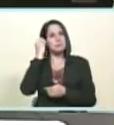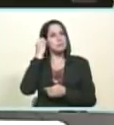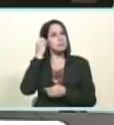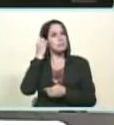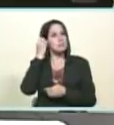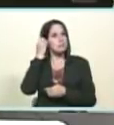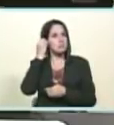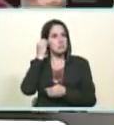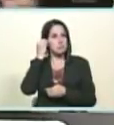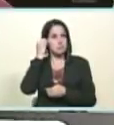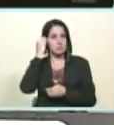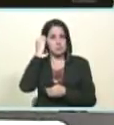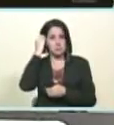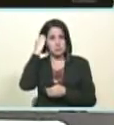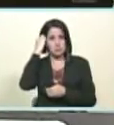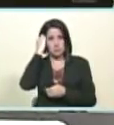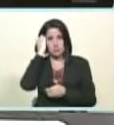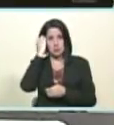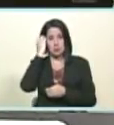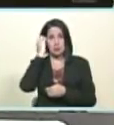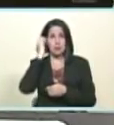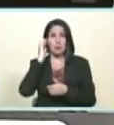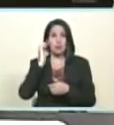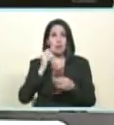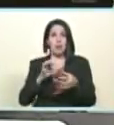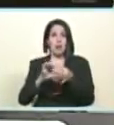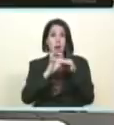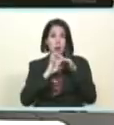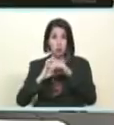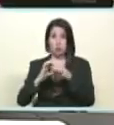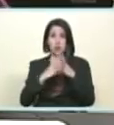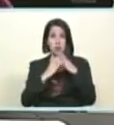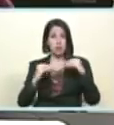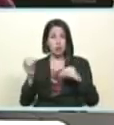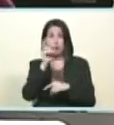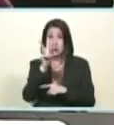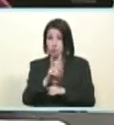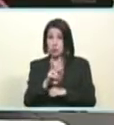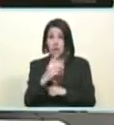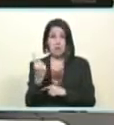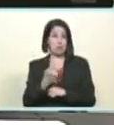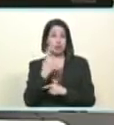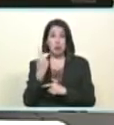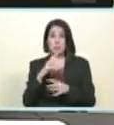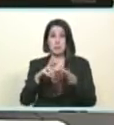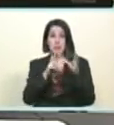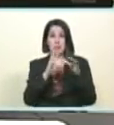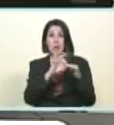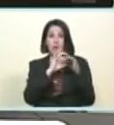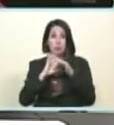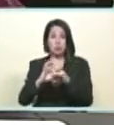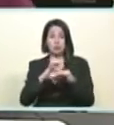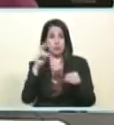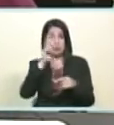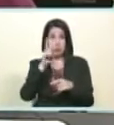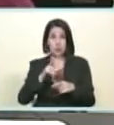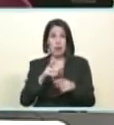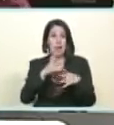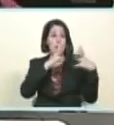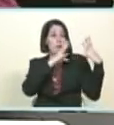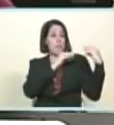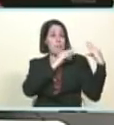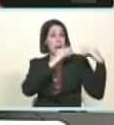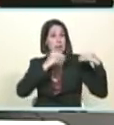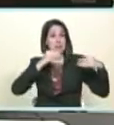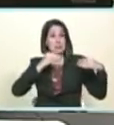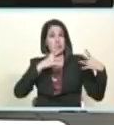tiene la posibilidad de crear su propia forma de hacer las cosas su propia forma de ser para eso